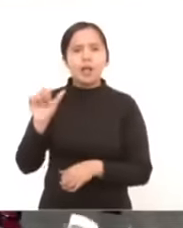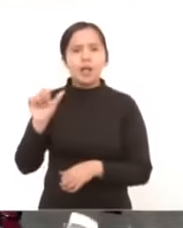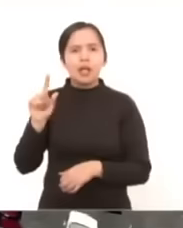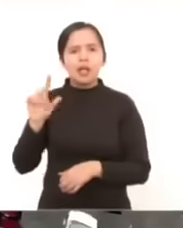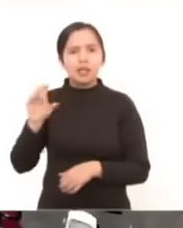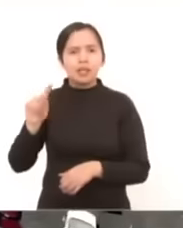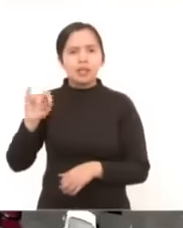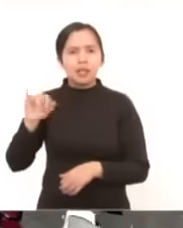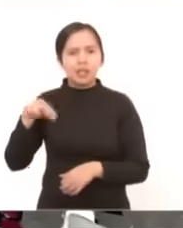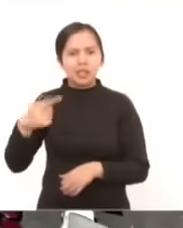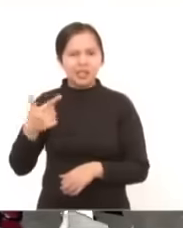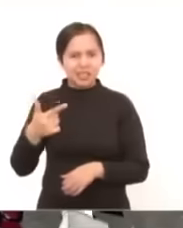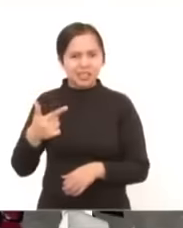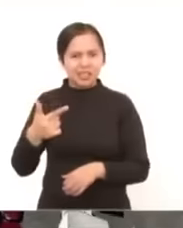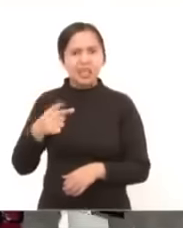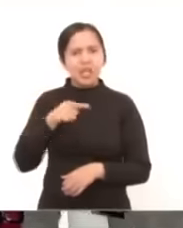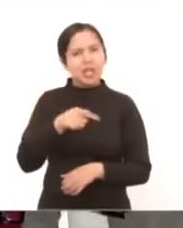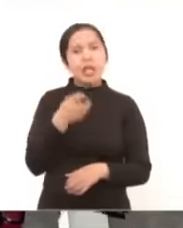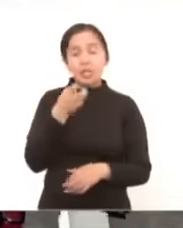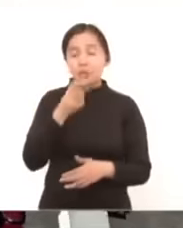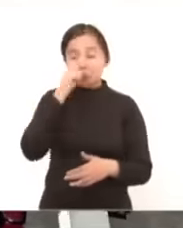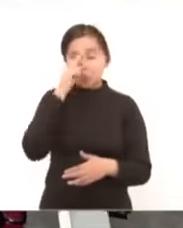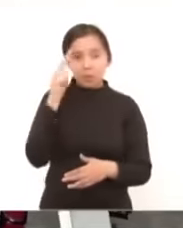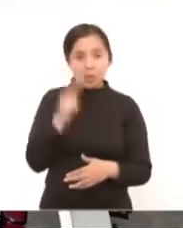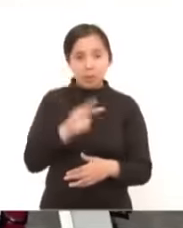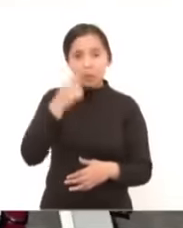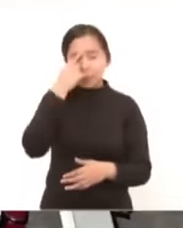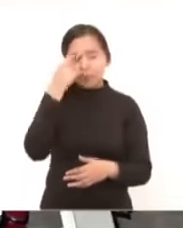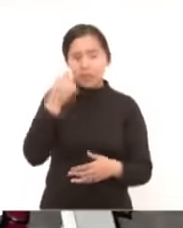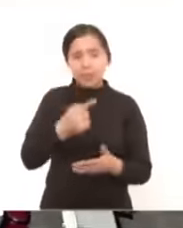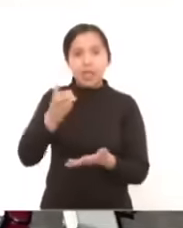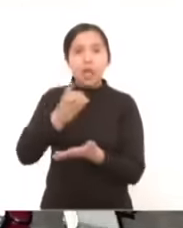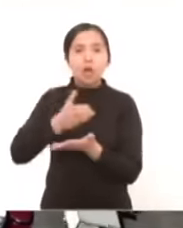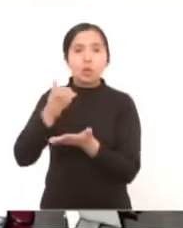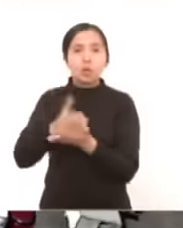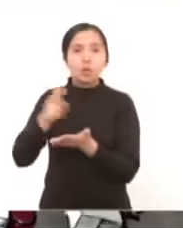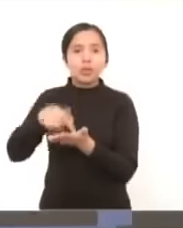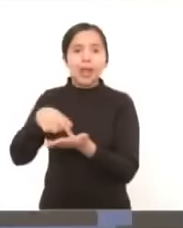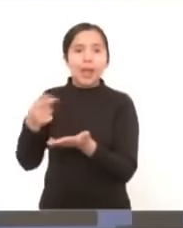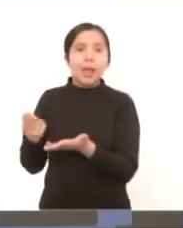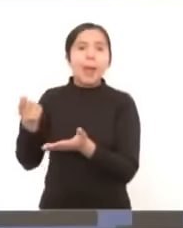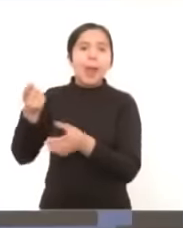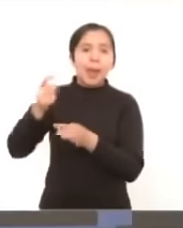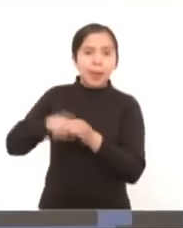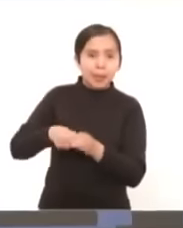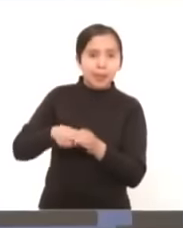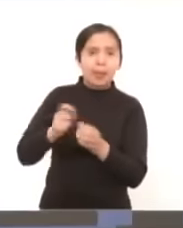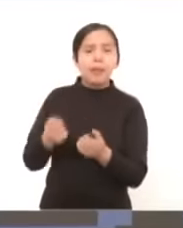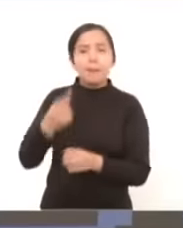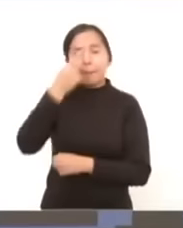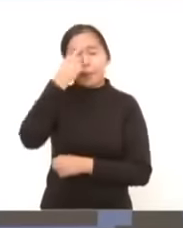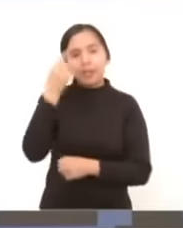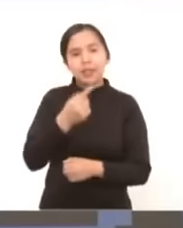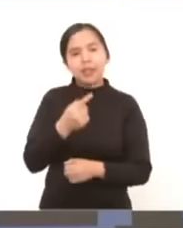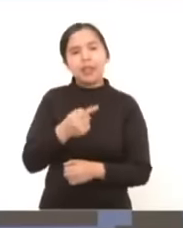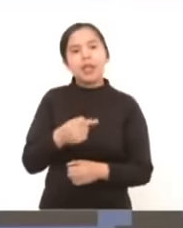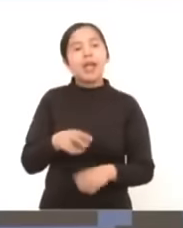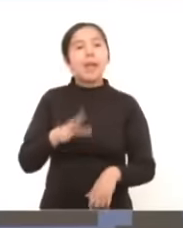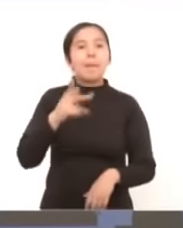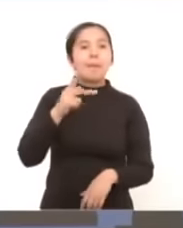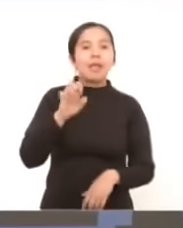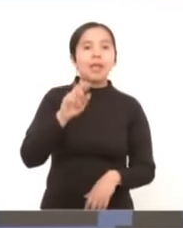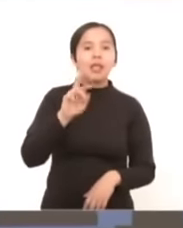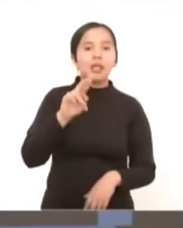su nombre tal cual para que se incorpora a la constitución y no se explote el